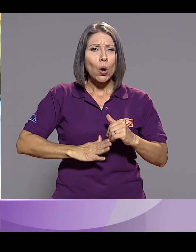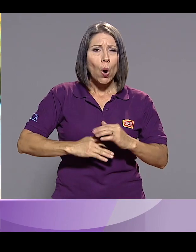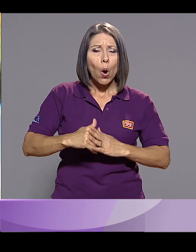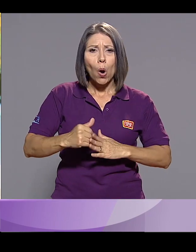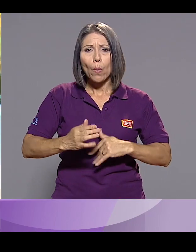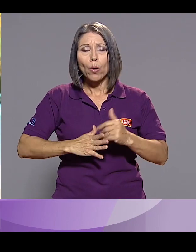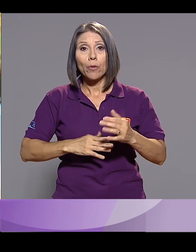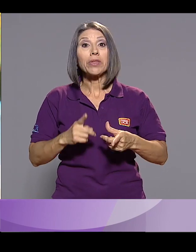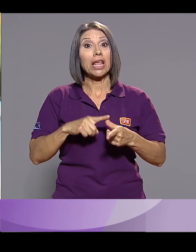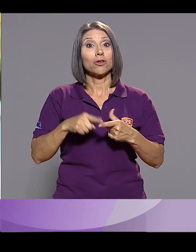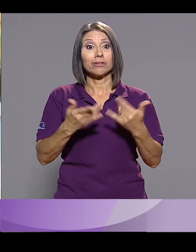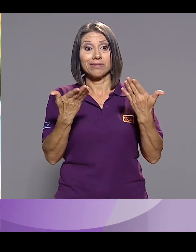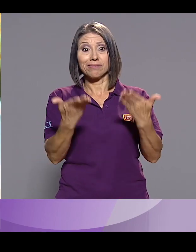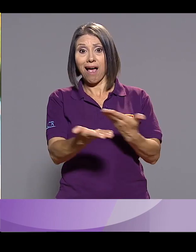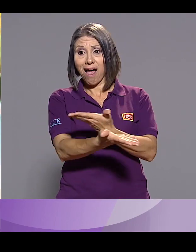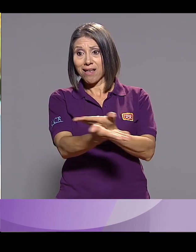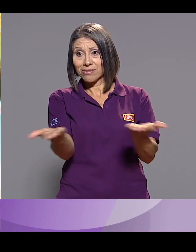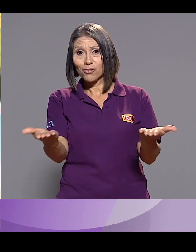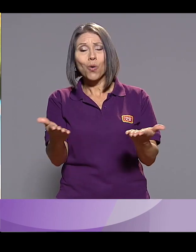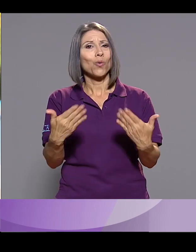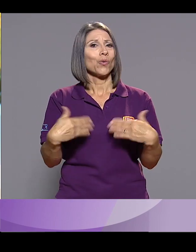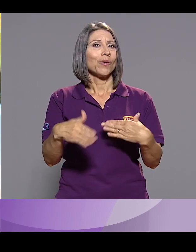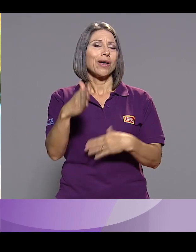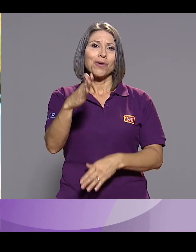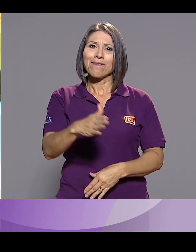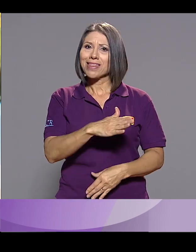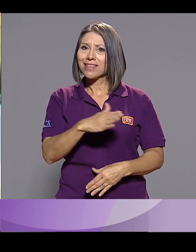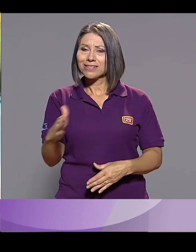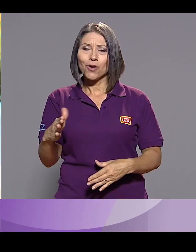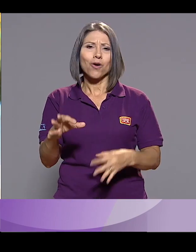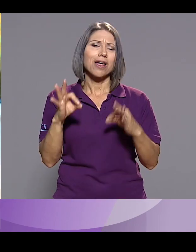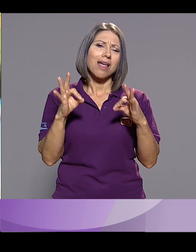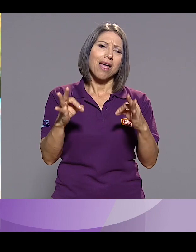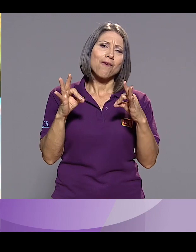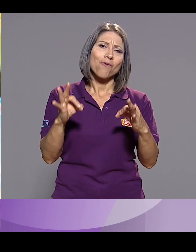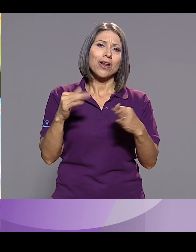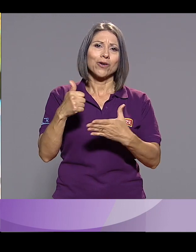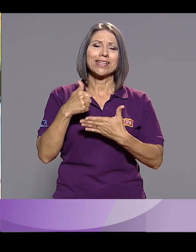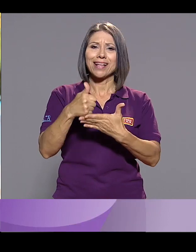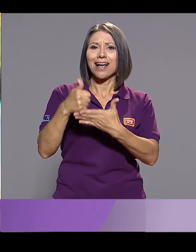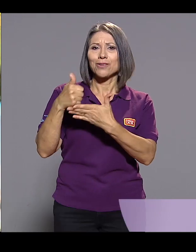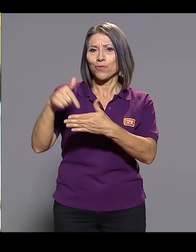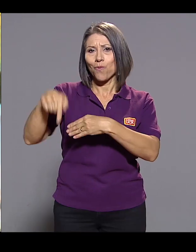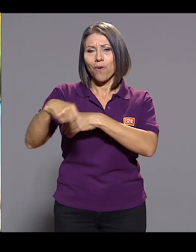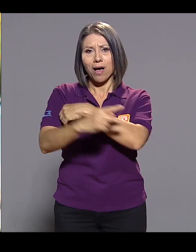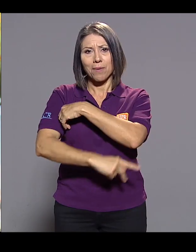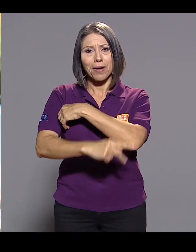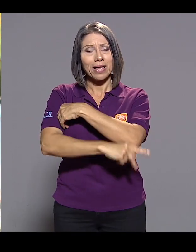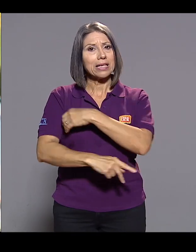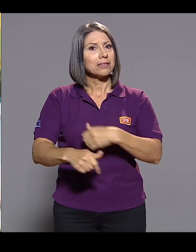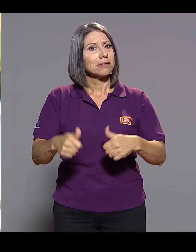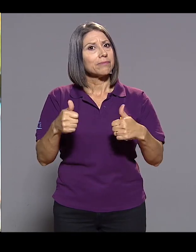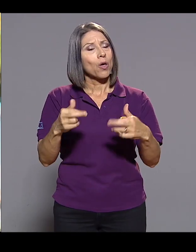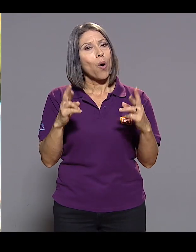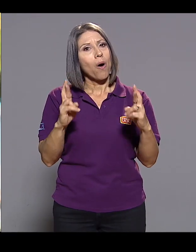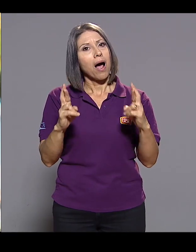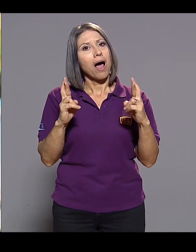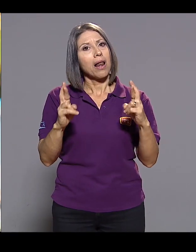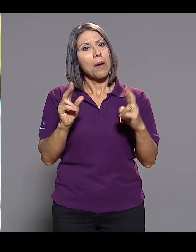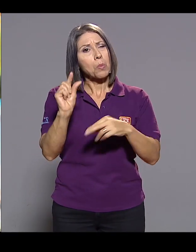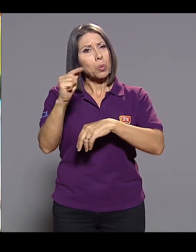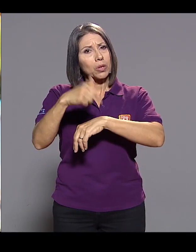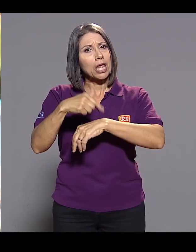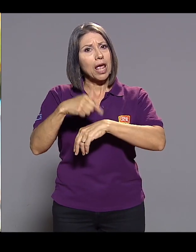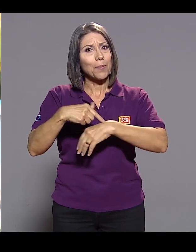incómodo entonces eso es una bendición, que bueno que están ayudando aquí al país y bueno